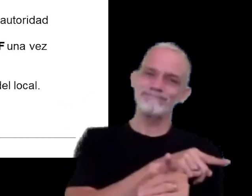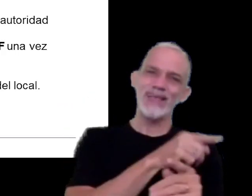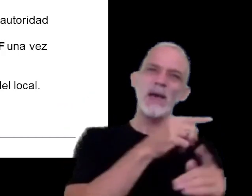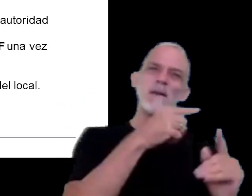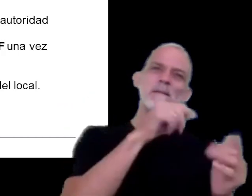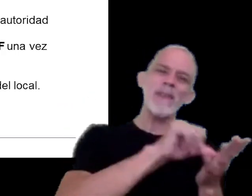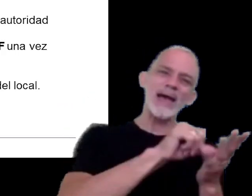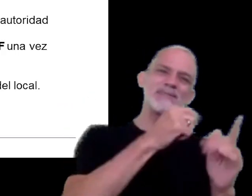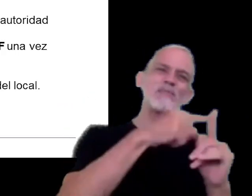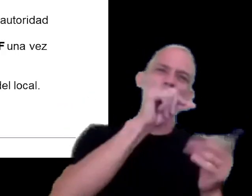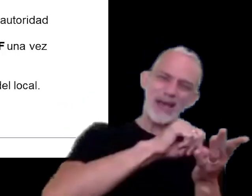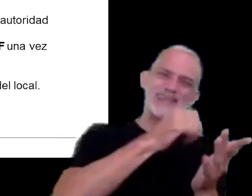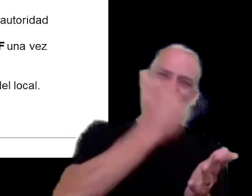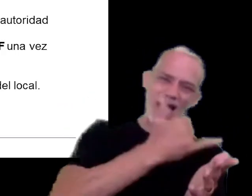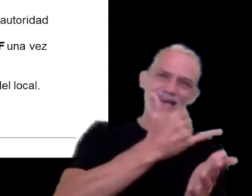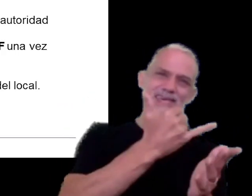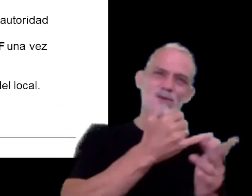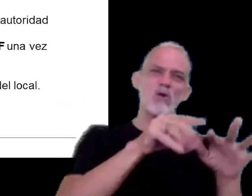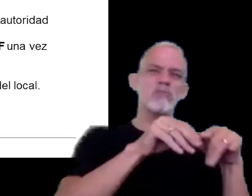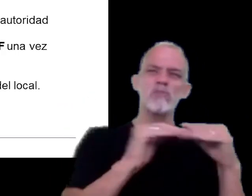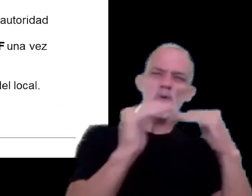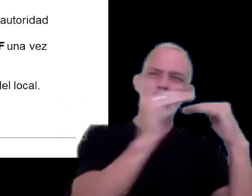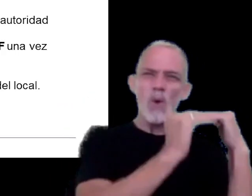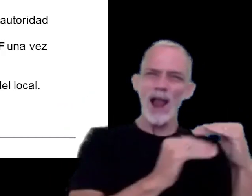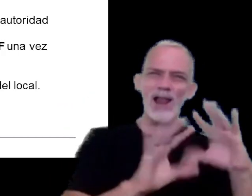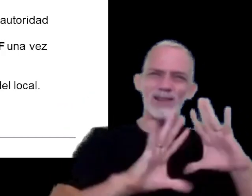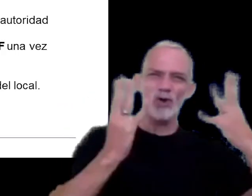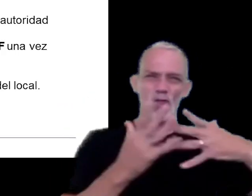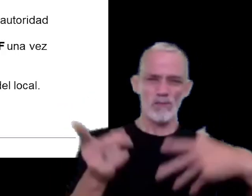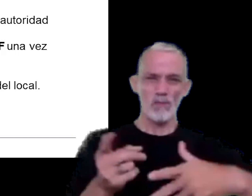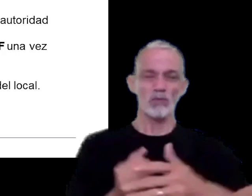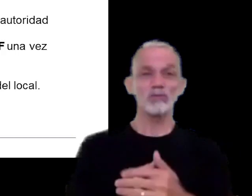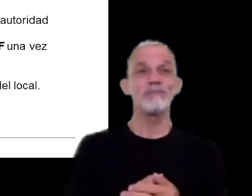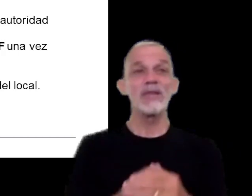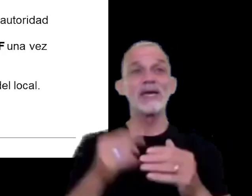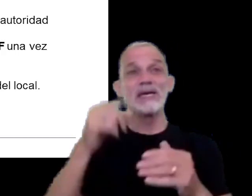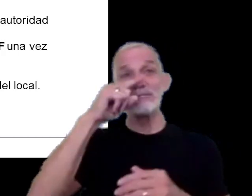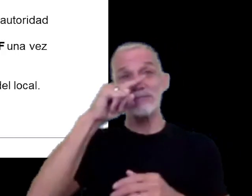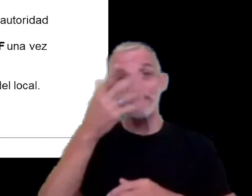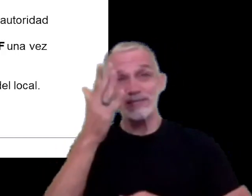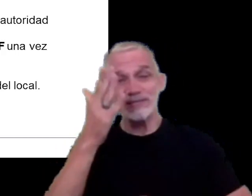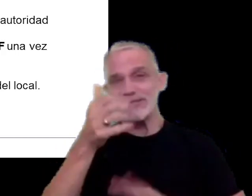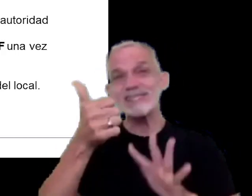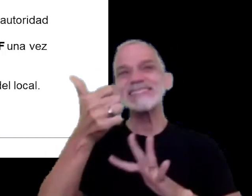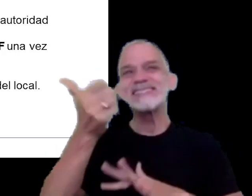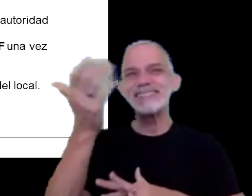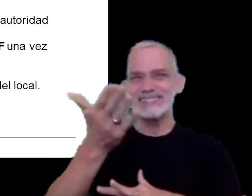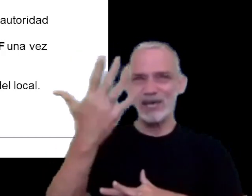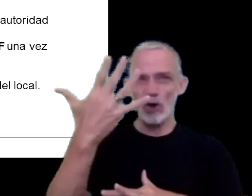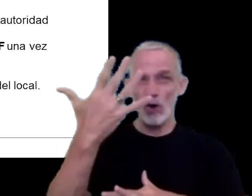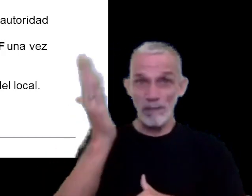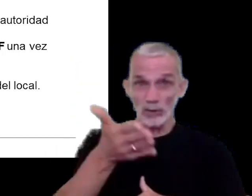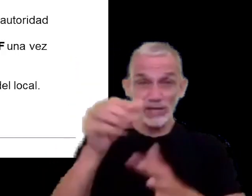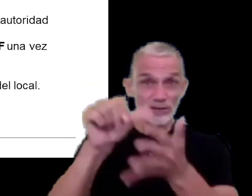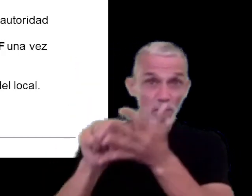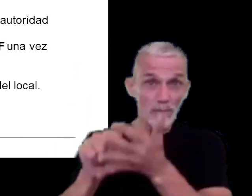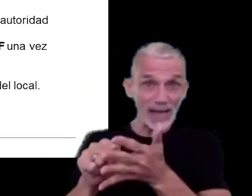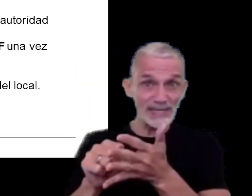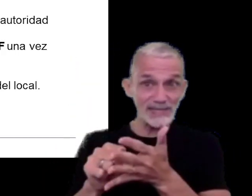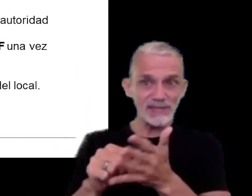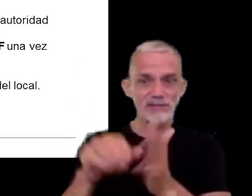el del informe país por país más del 75 del 65 por ciento de los países que han